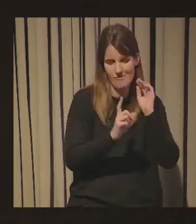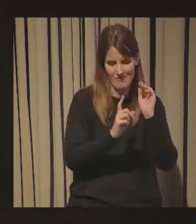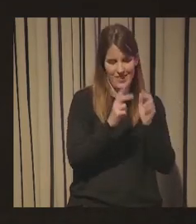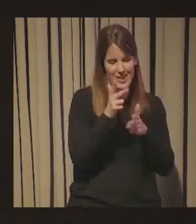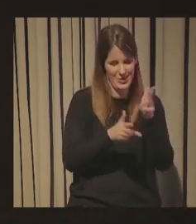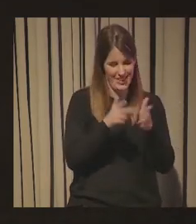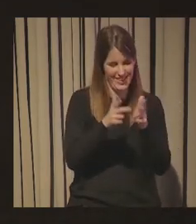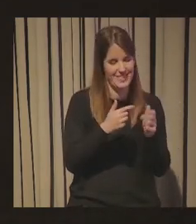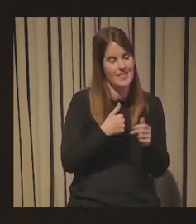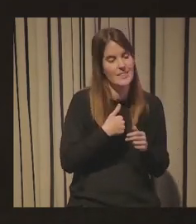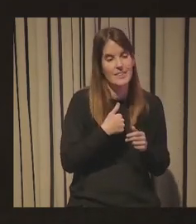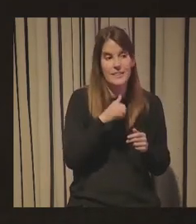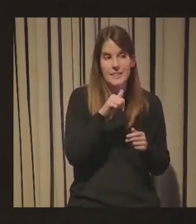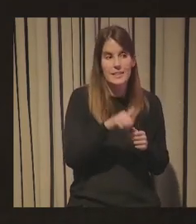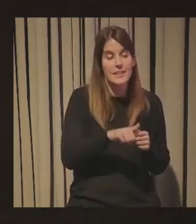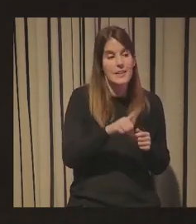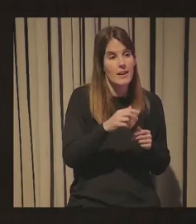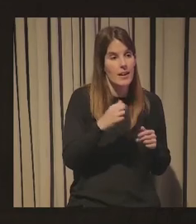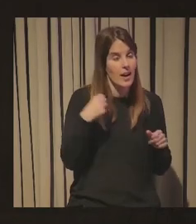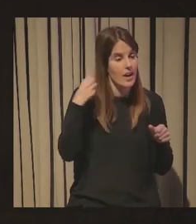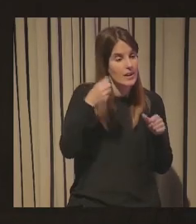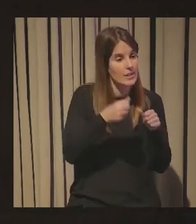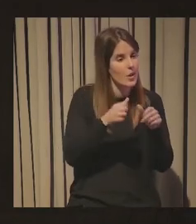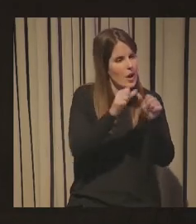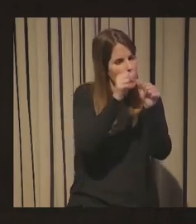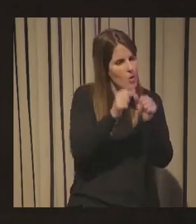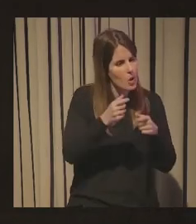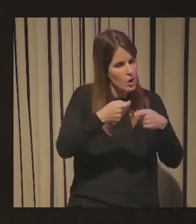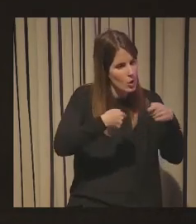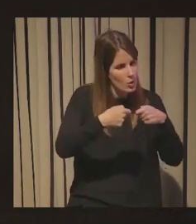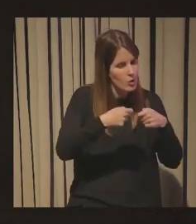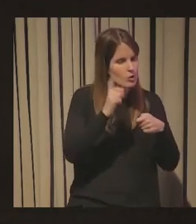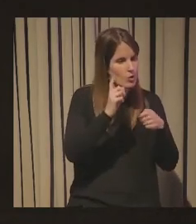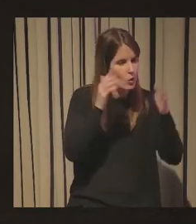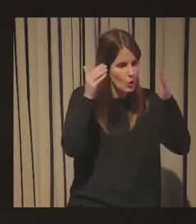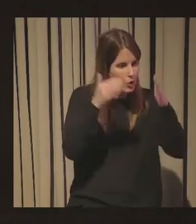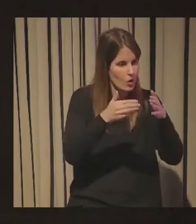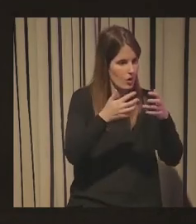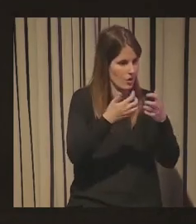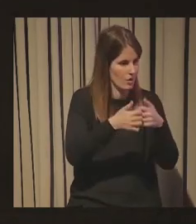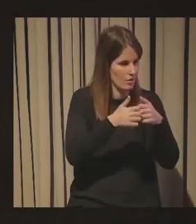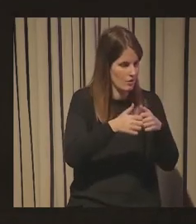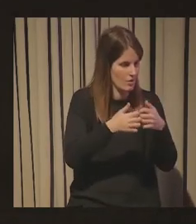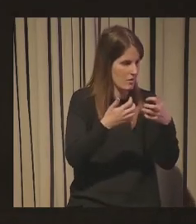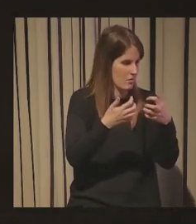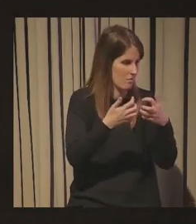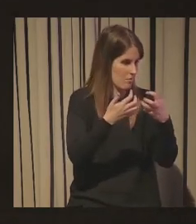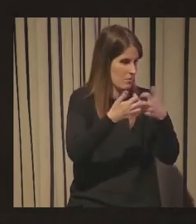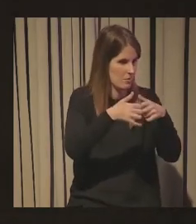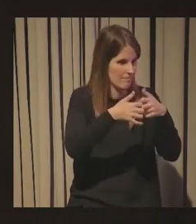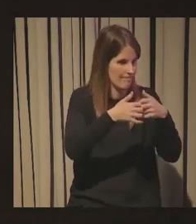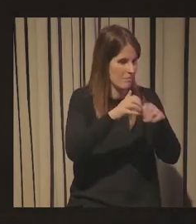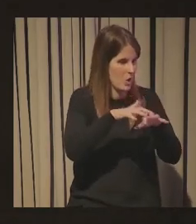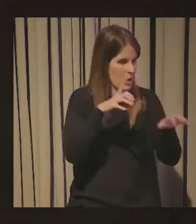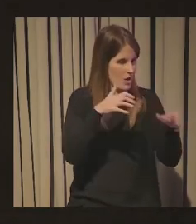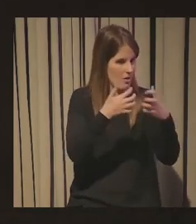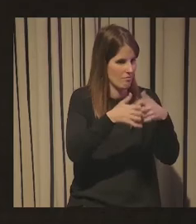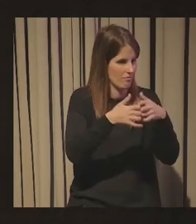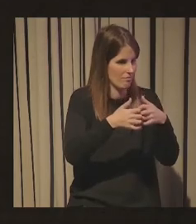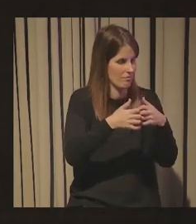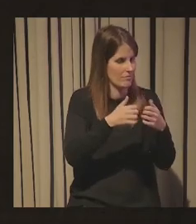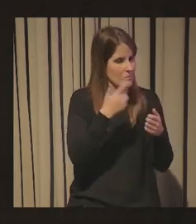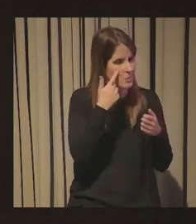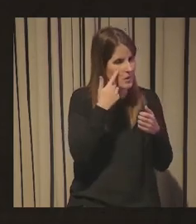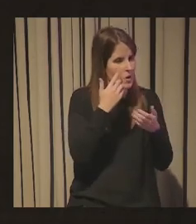lo que diría es que hemos tenido también un modelo de negocio muy centrado en la industrialización en la eficiencia de procesos en hacer las